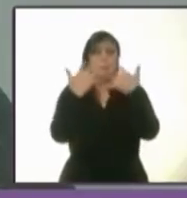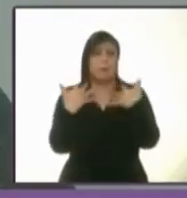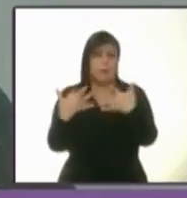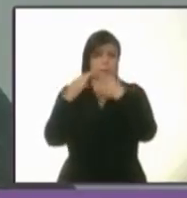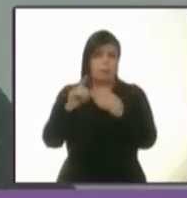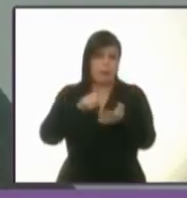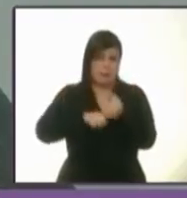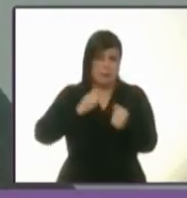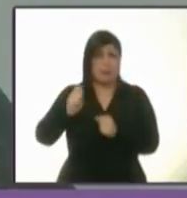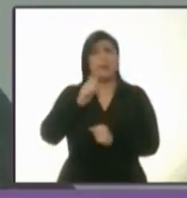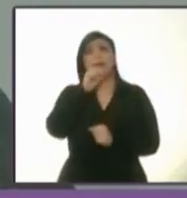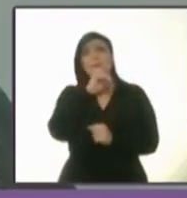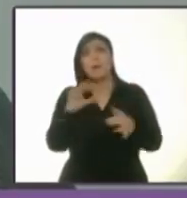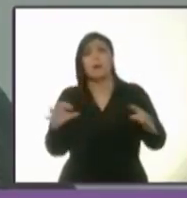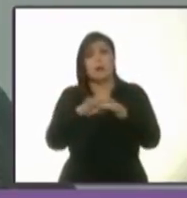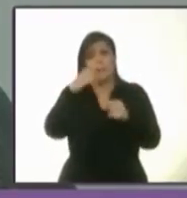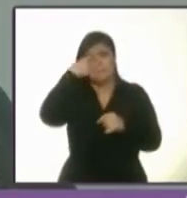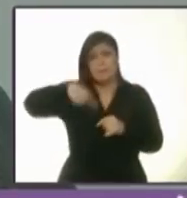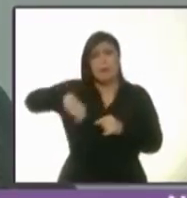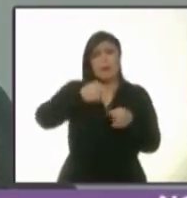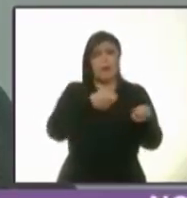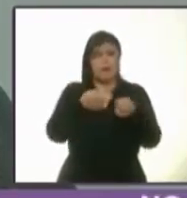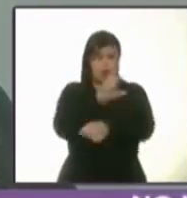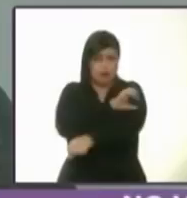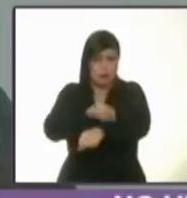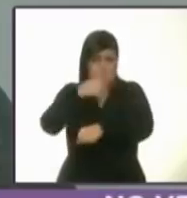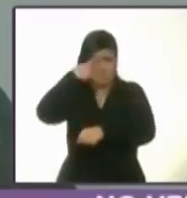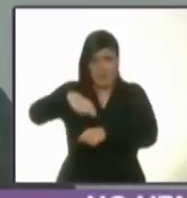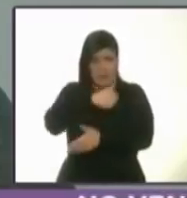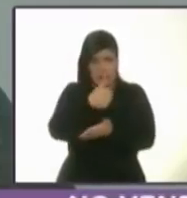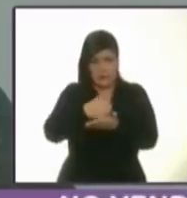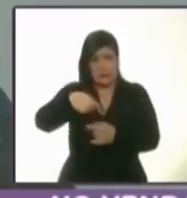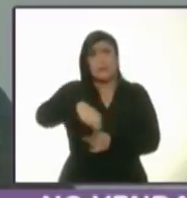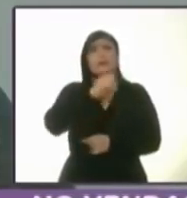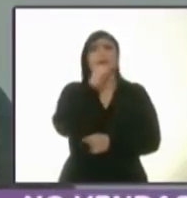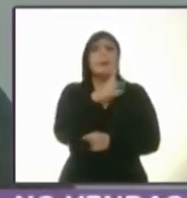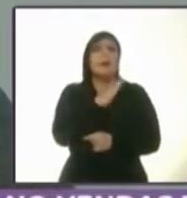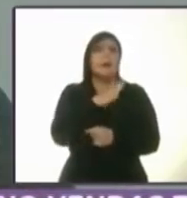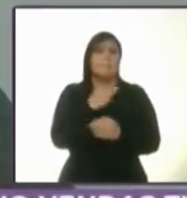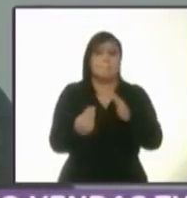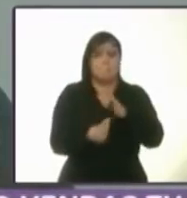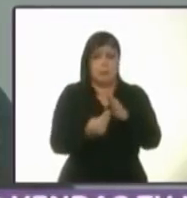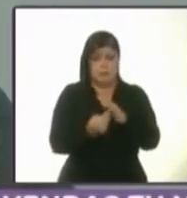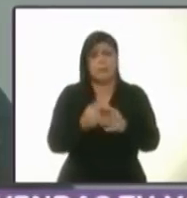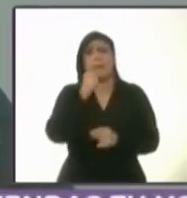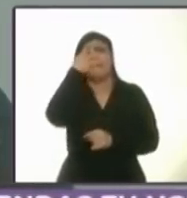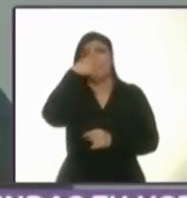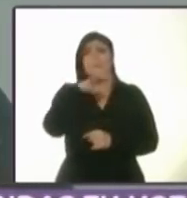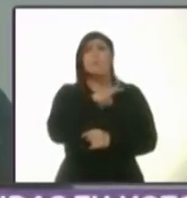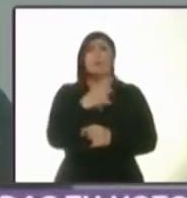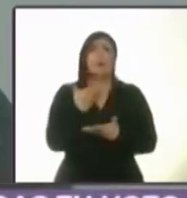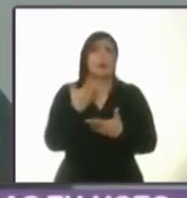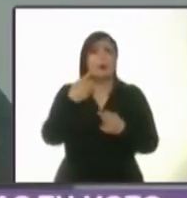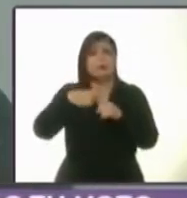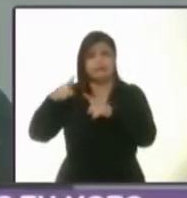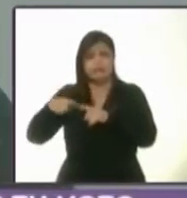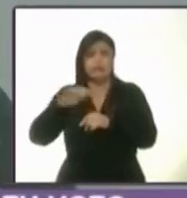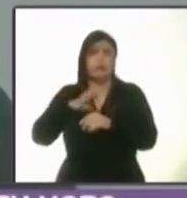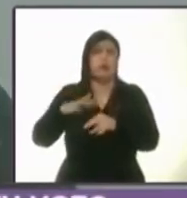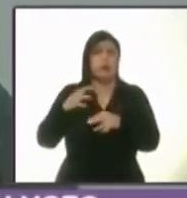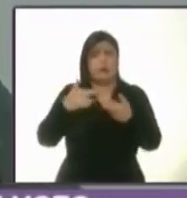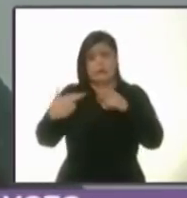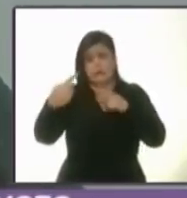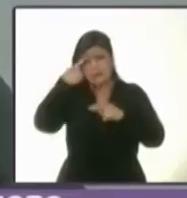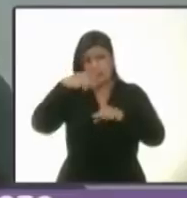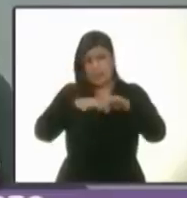el asunto de la coordinación metropolitana. Cinco, integrar la mesa para definir las nuevas relaciones laborales con el Sindicato